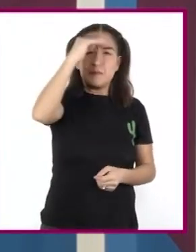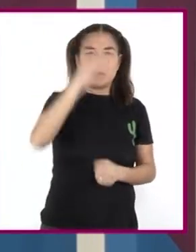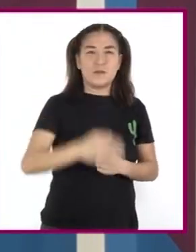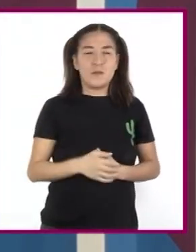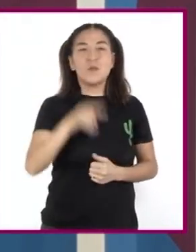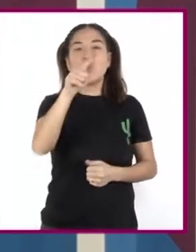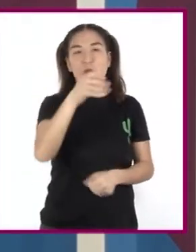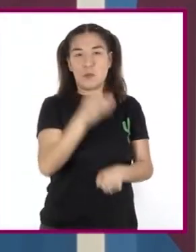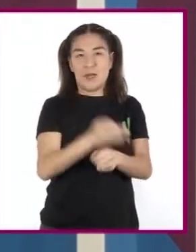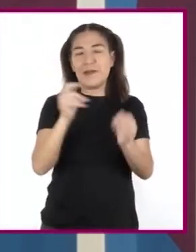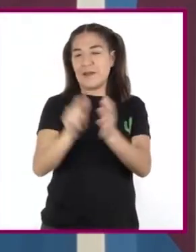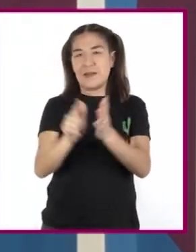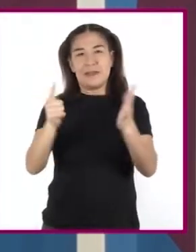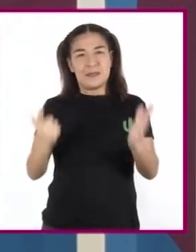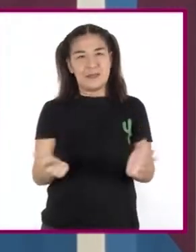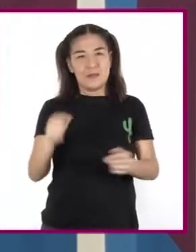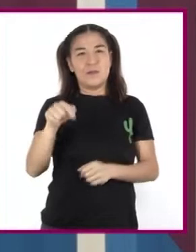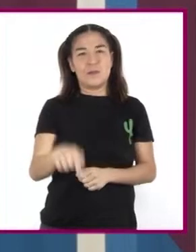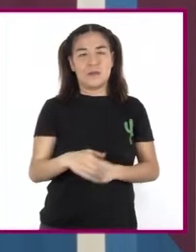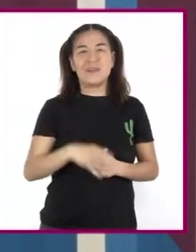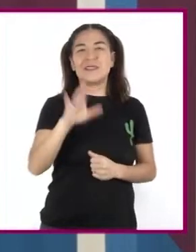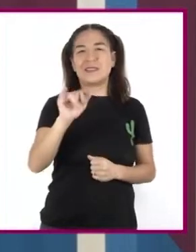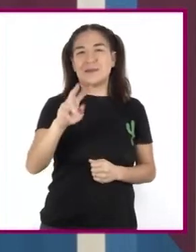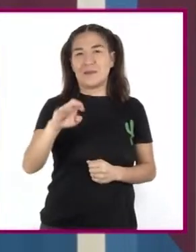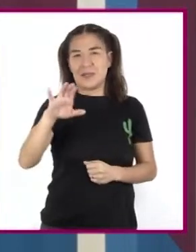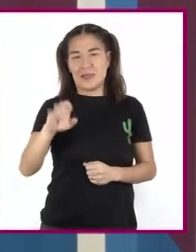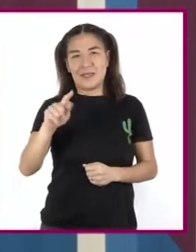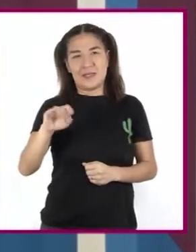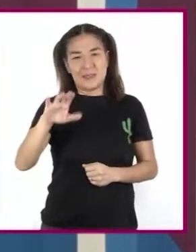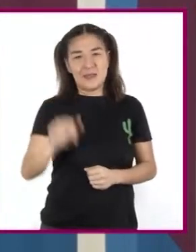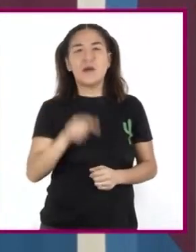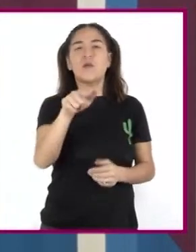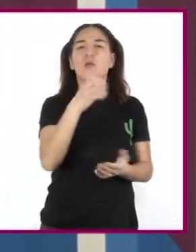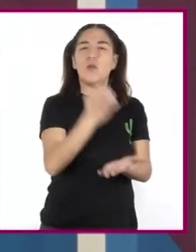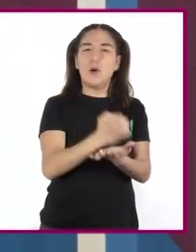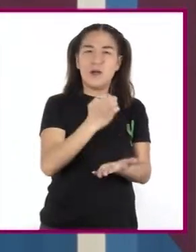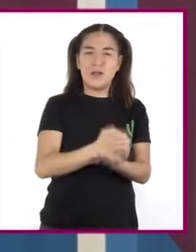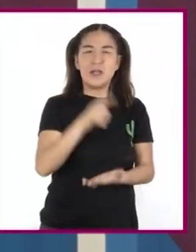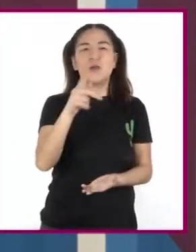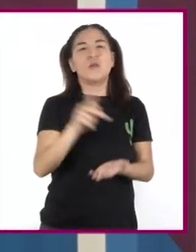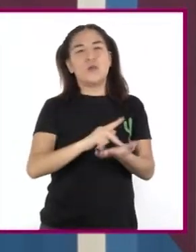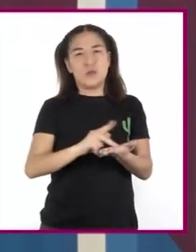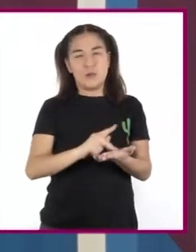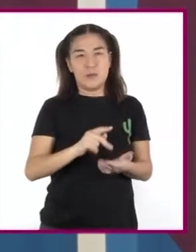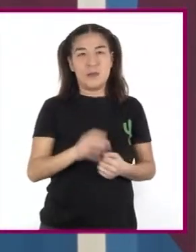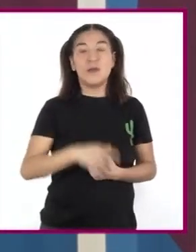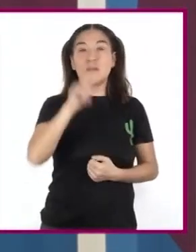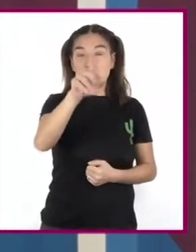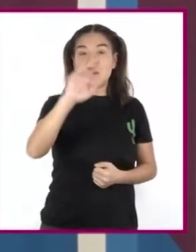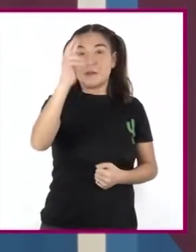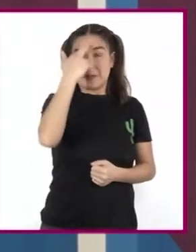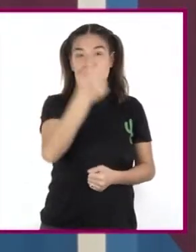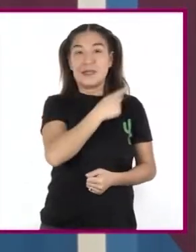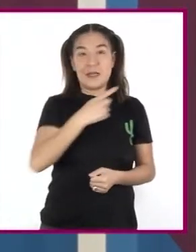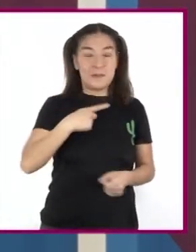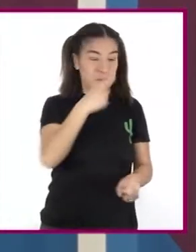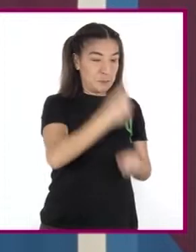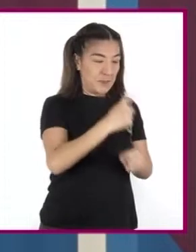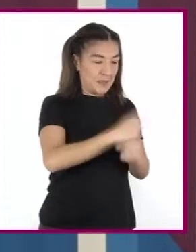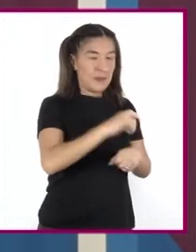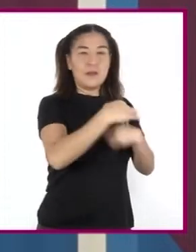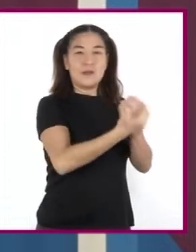mano su libro de texto de la asignatura, su cuaderno de notas y un bolígrafo. Recuerden lavarse las manos antes